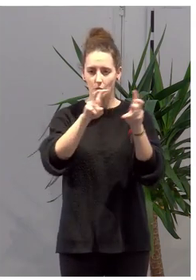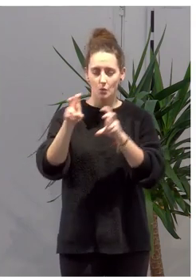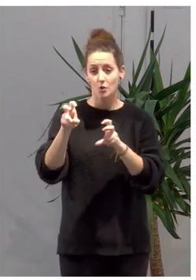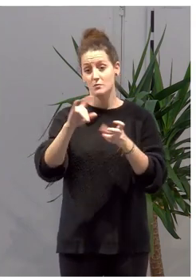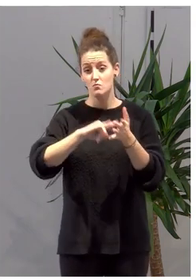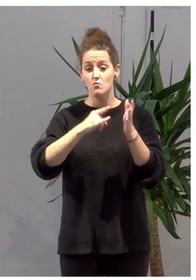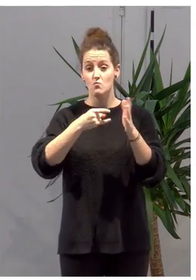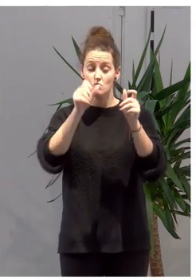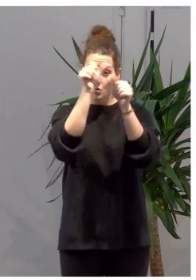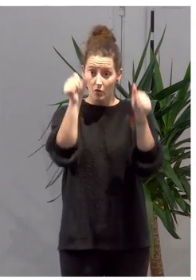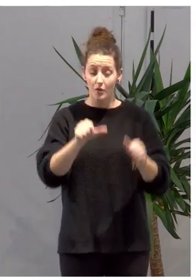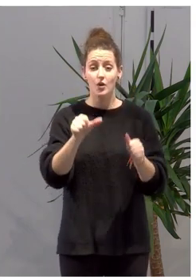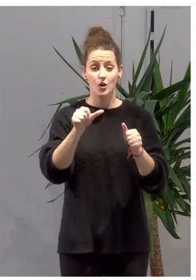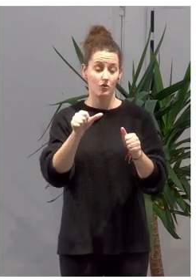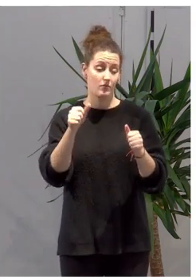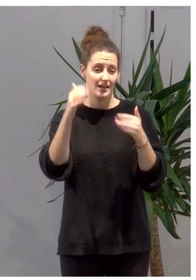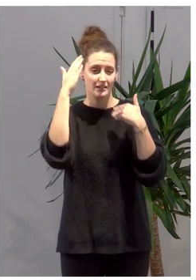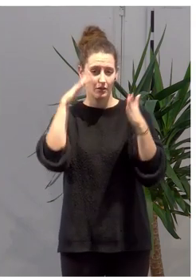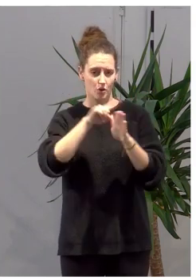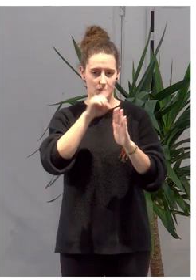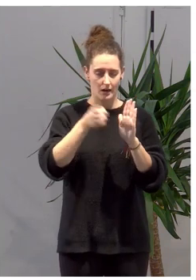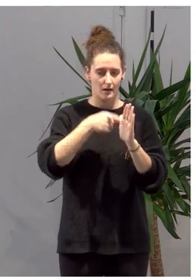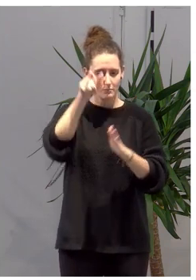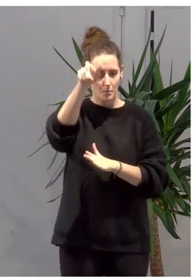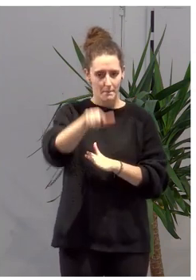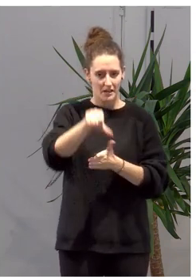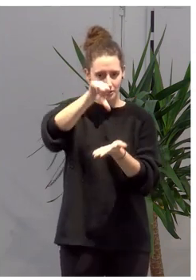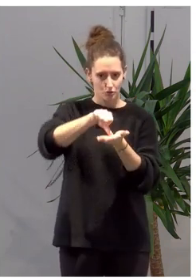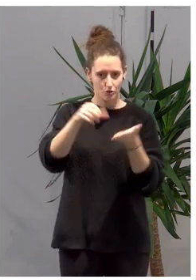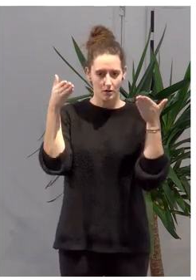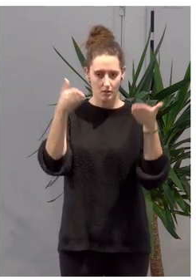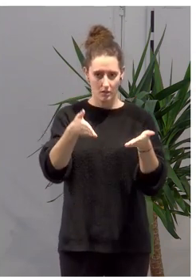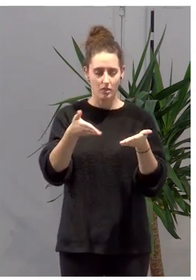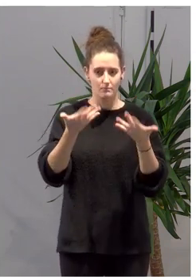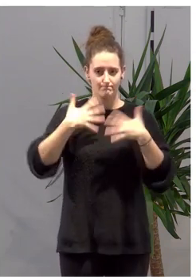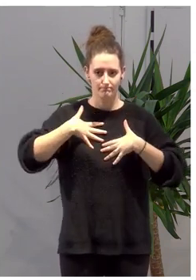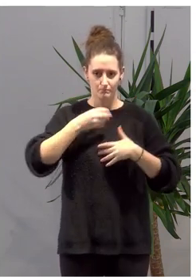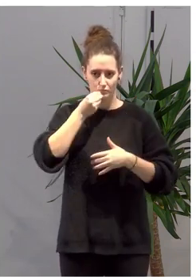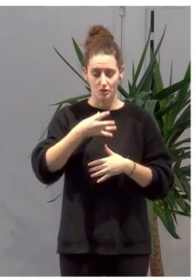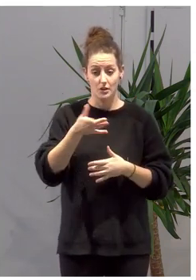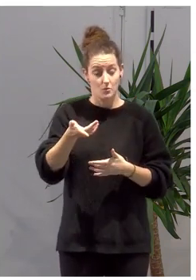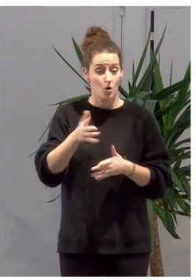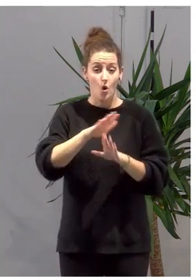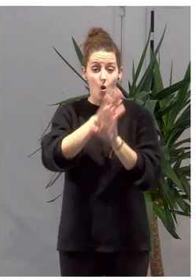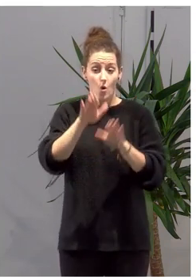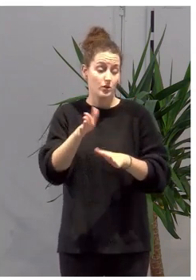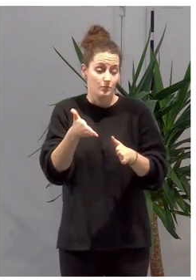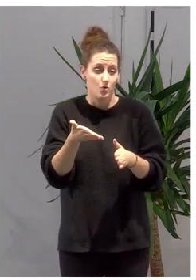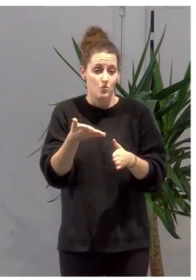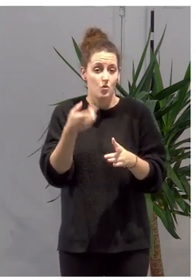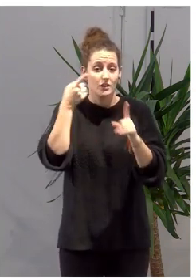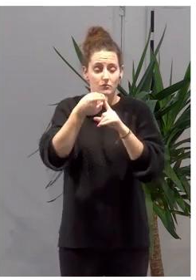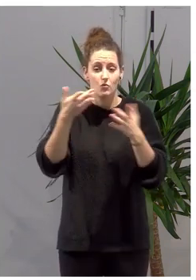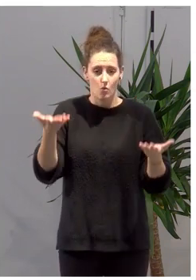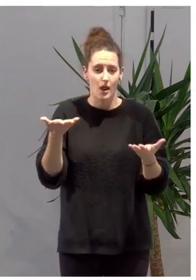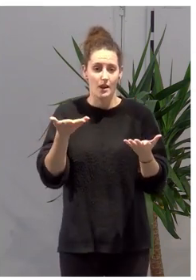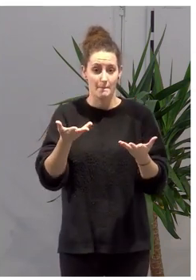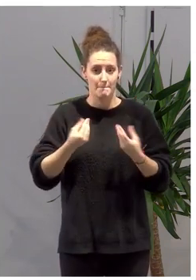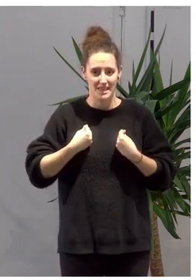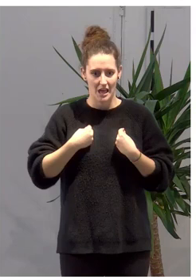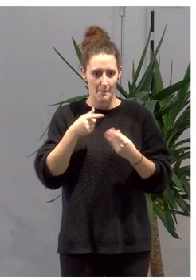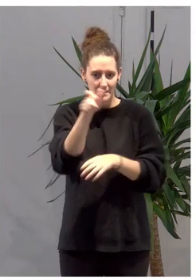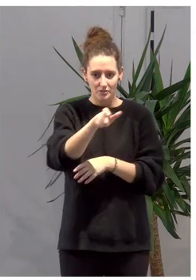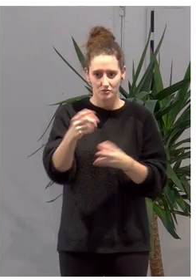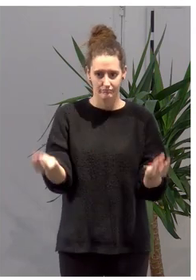el modelo de atención integral central de las personas. Al fin y al cabo, el objetivo último y compartido es mejorar la vida de las personas. Tan